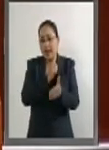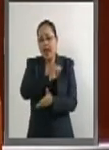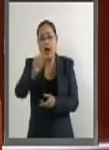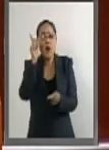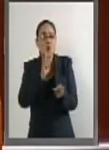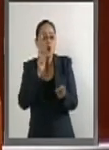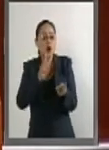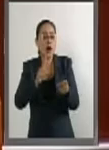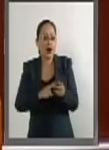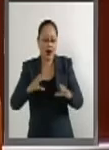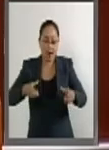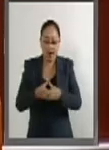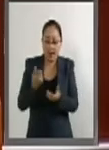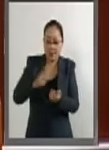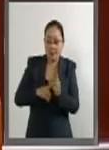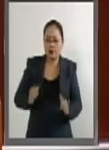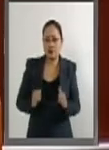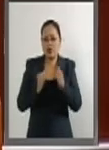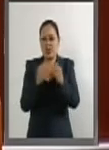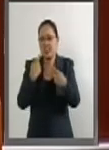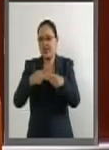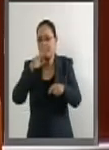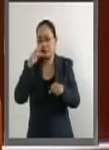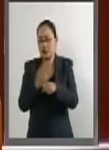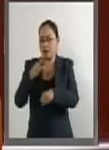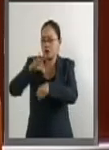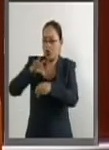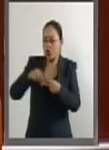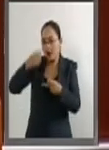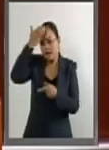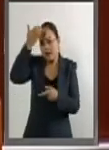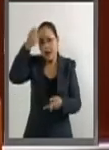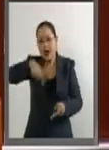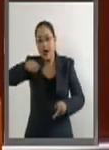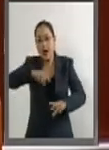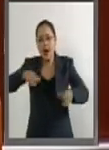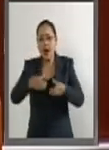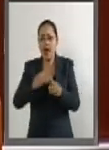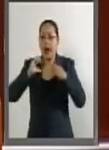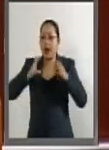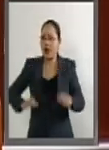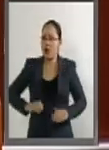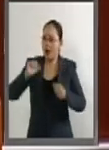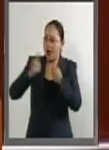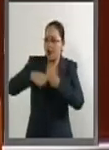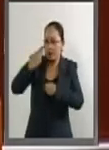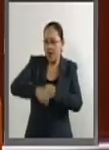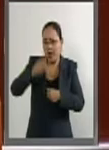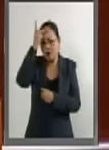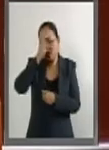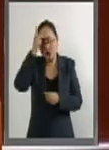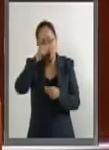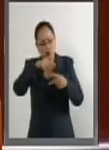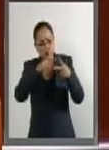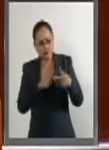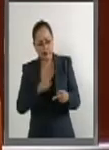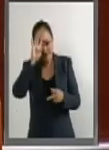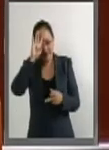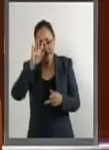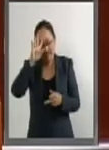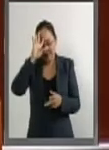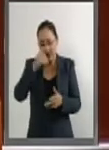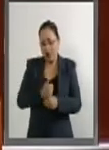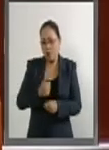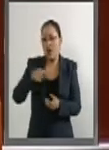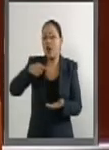violencia institucional por parte del personal médico que causa daño físico o psicológico a las mujeres durante el